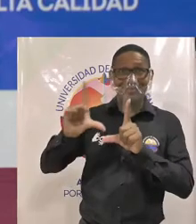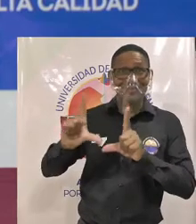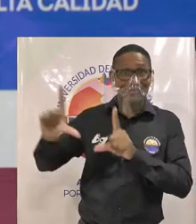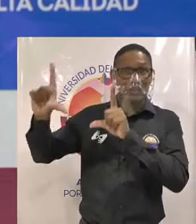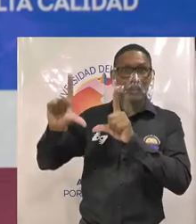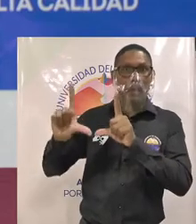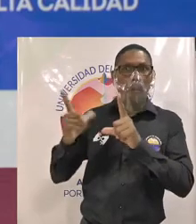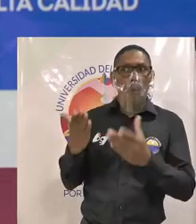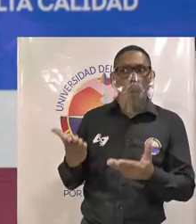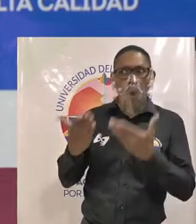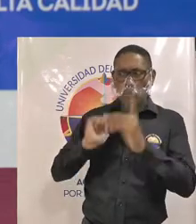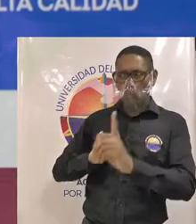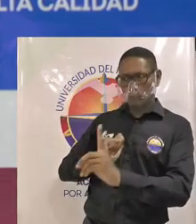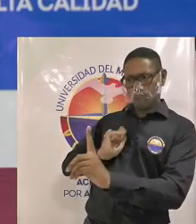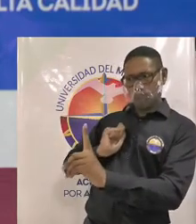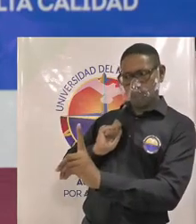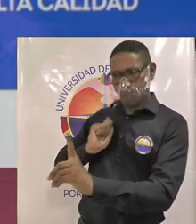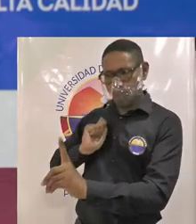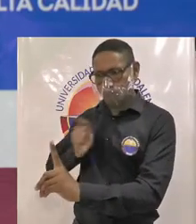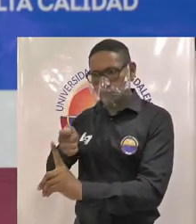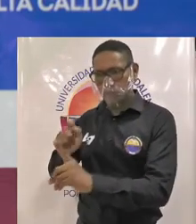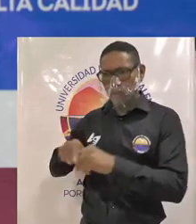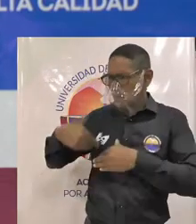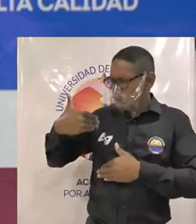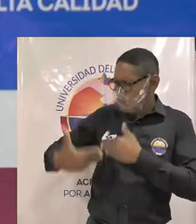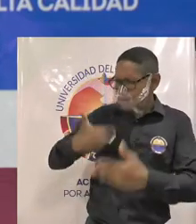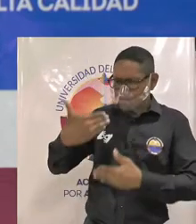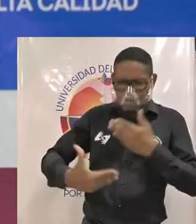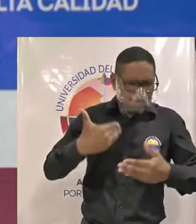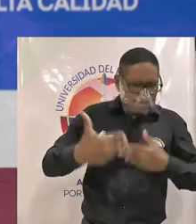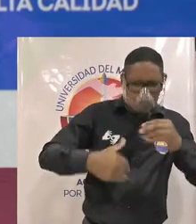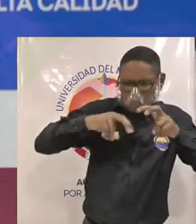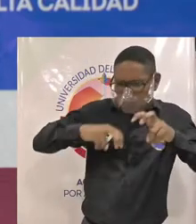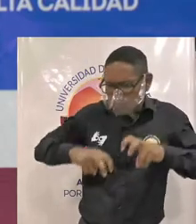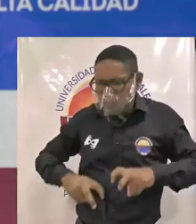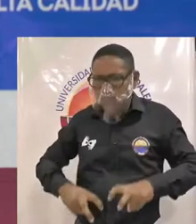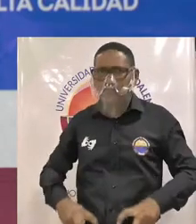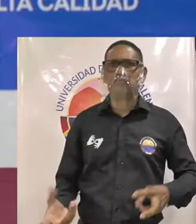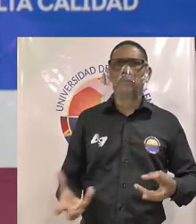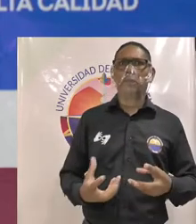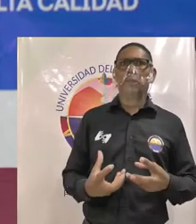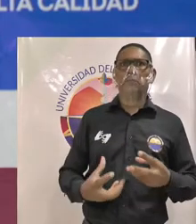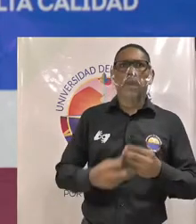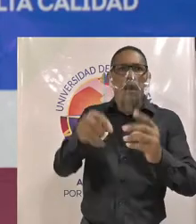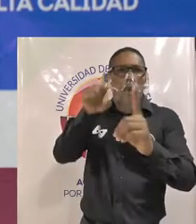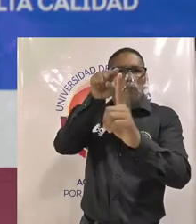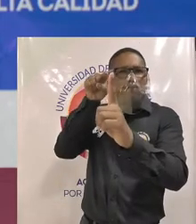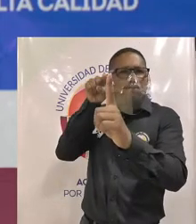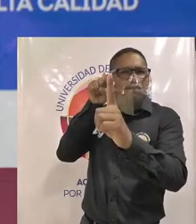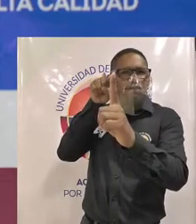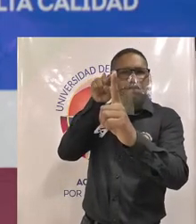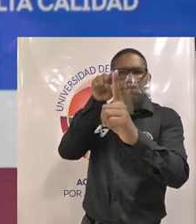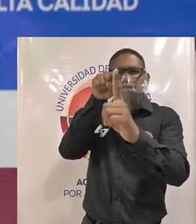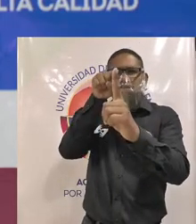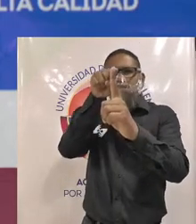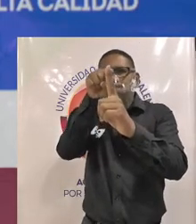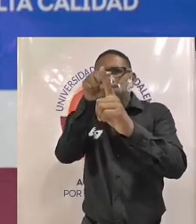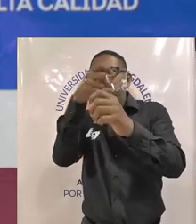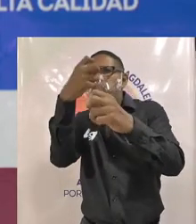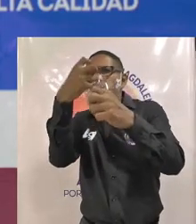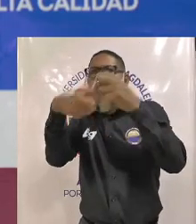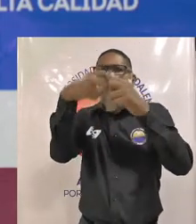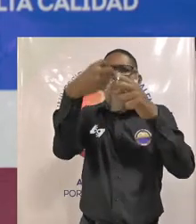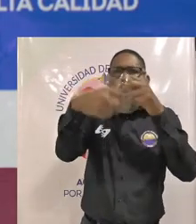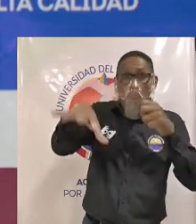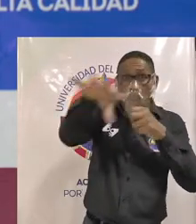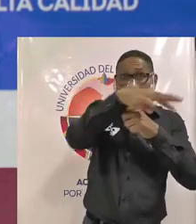hacer su rol de desarrollo de la investigación ¿cierto? de la investigación con una perspectiva de solución de problemas